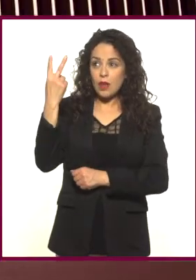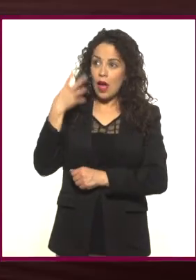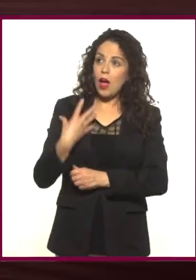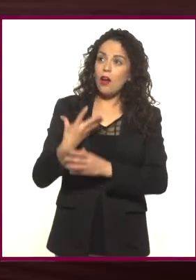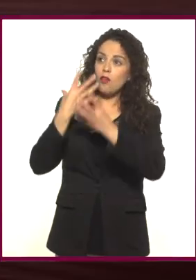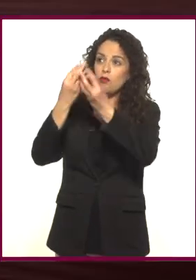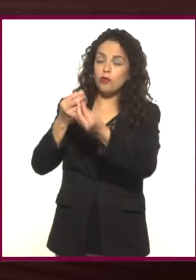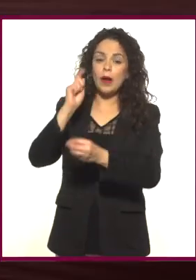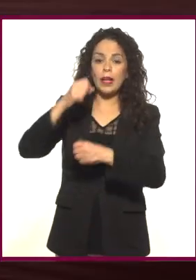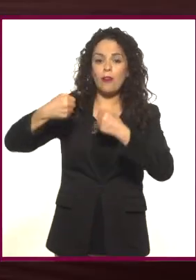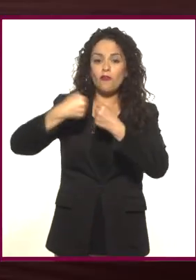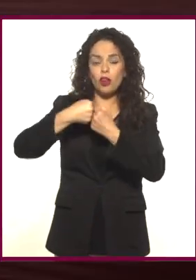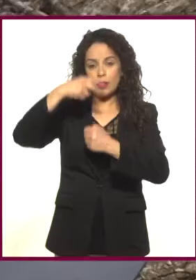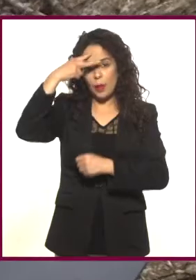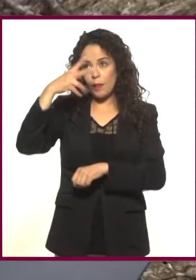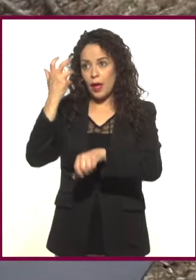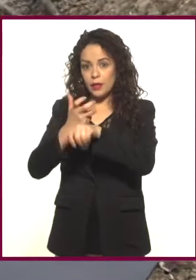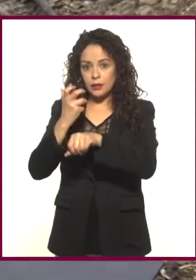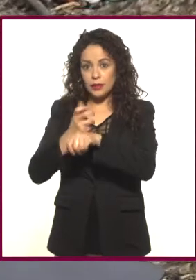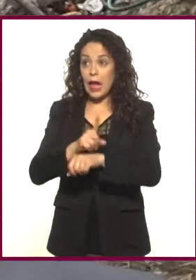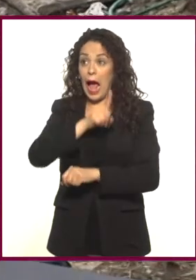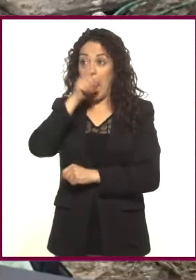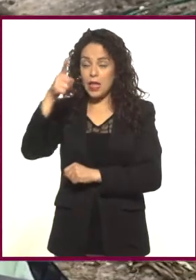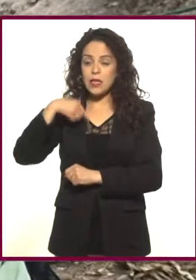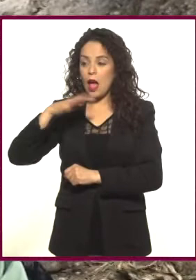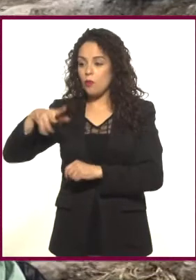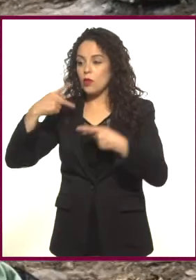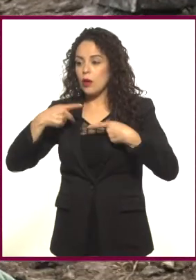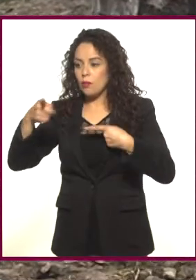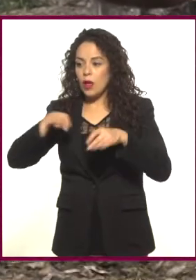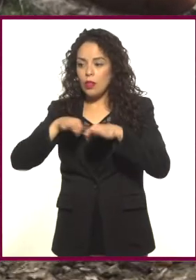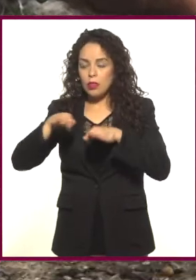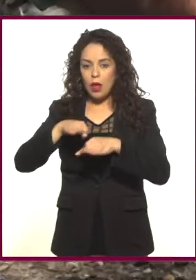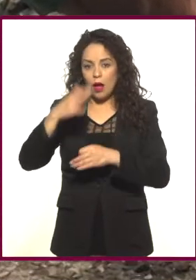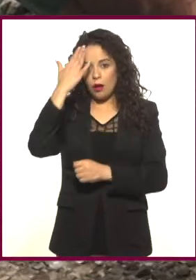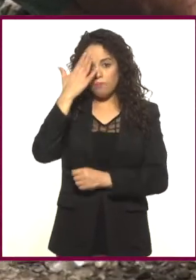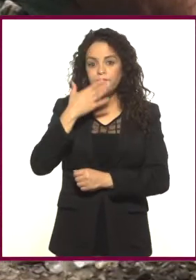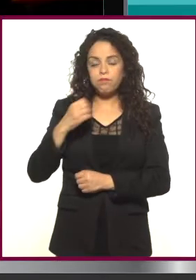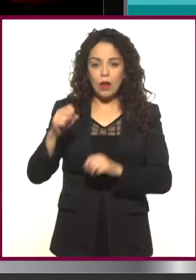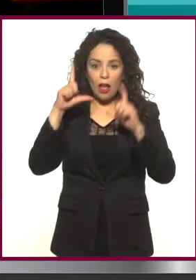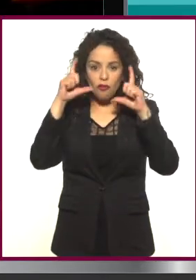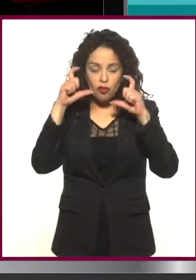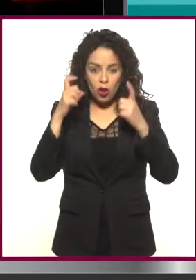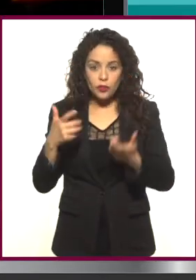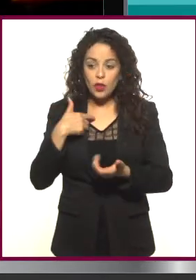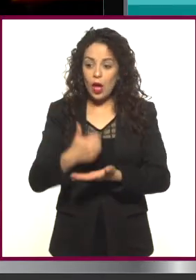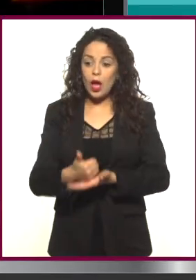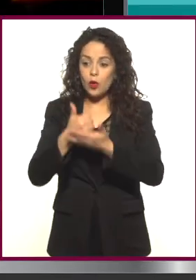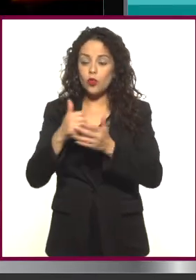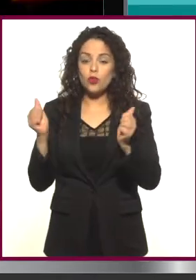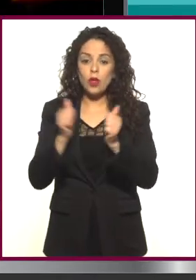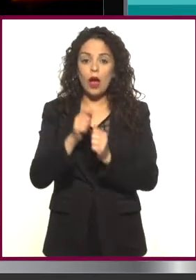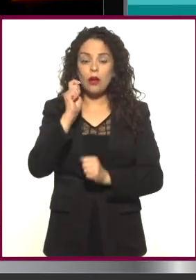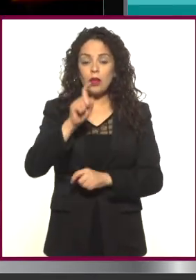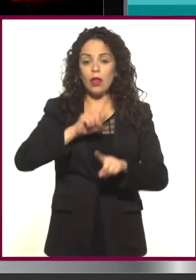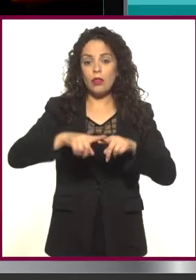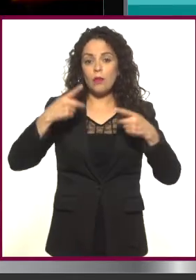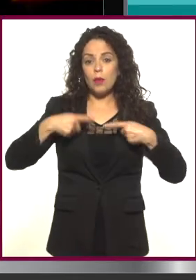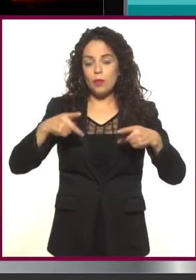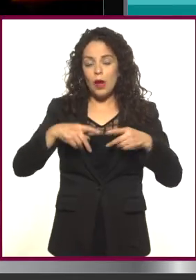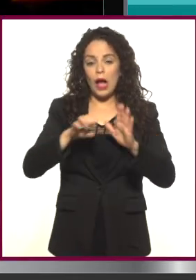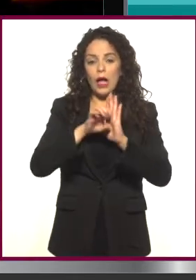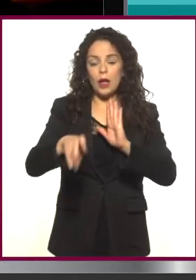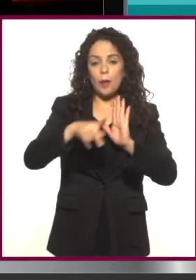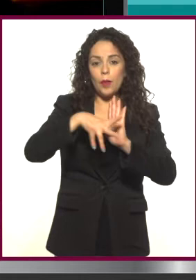Unidos, ahí ya busqué un fotógrafo, por ejemplo, y un sonidista. Y me apoyé mucho en periodistas y diferentes